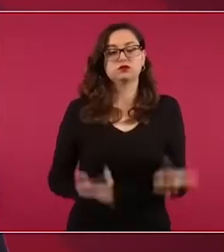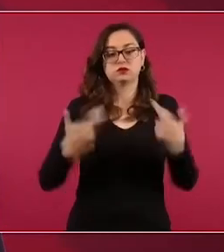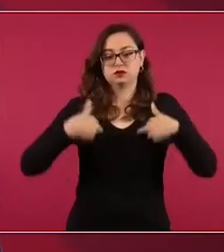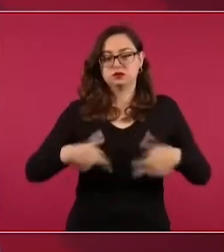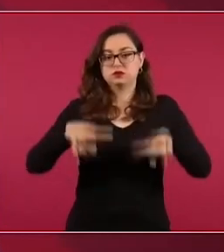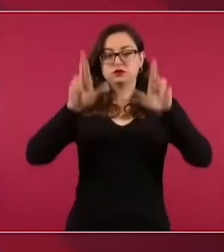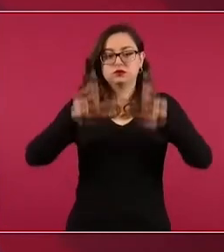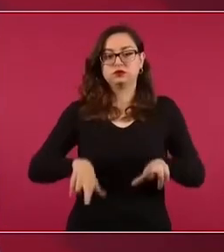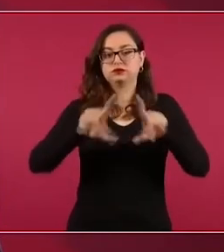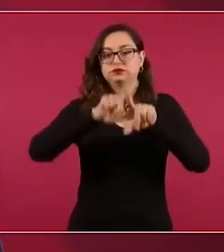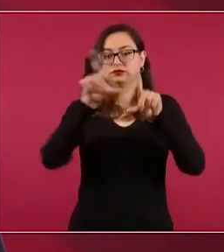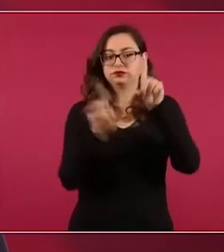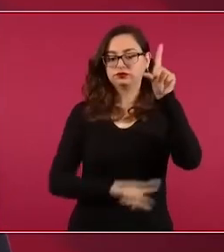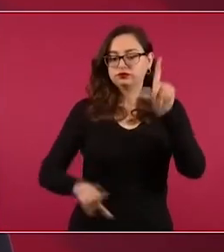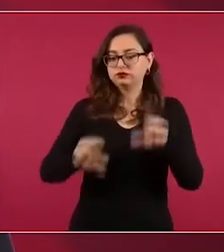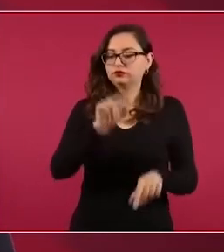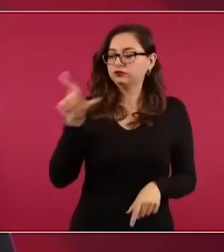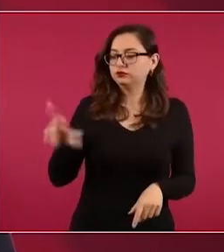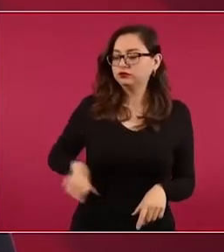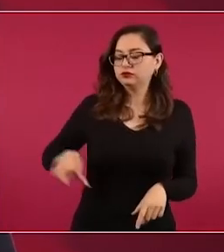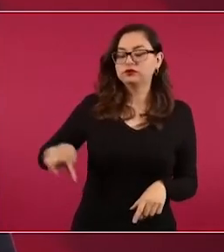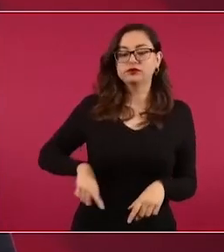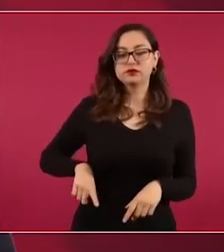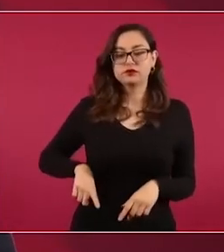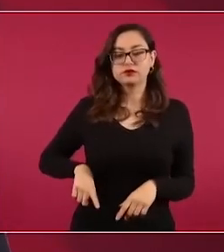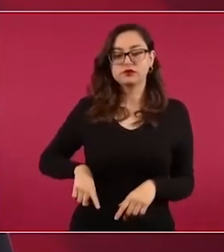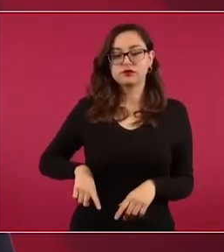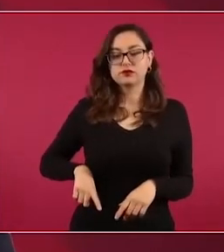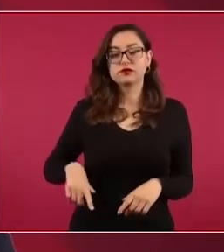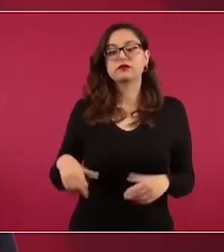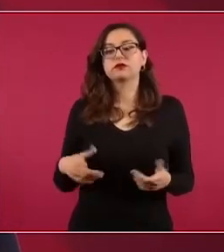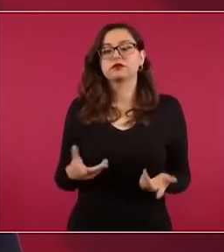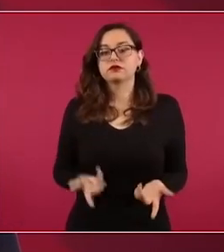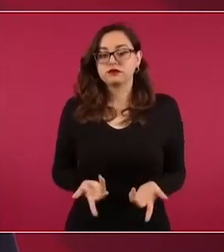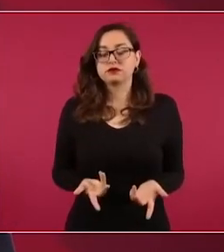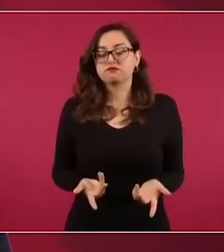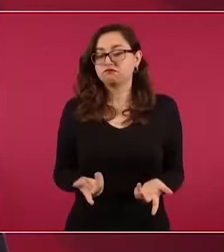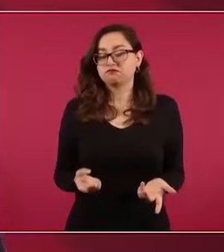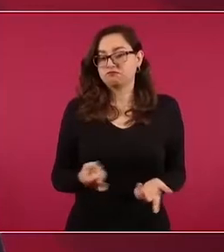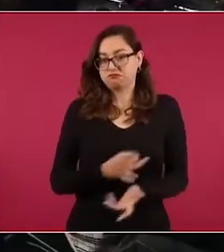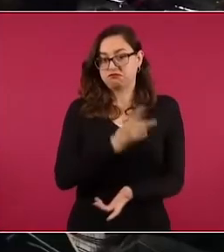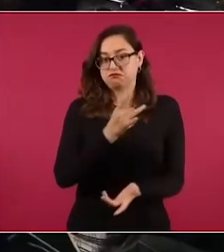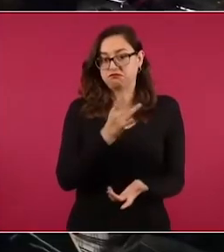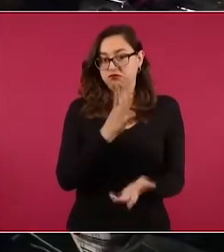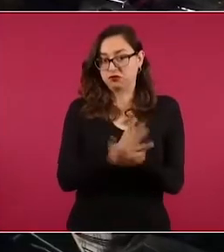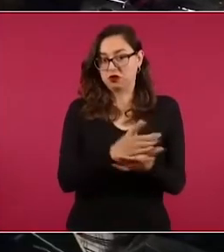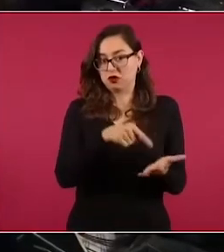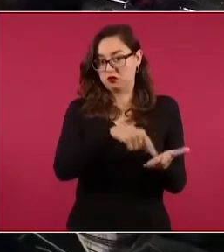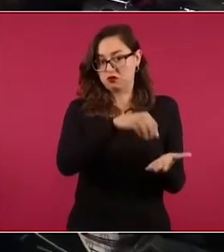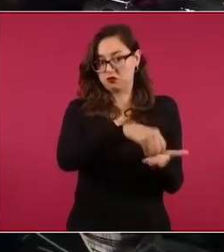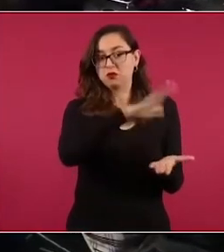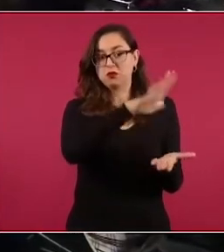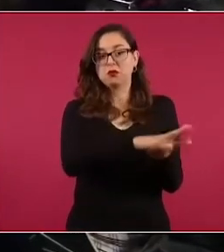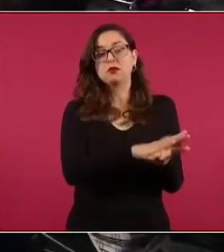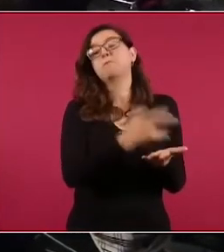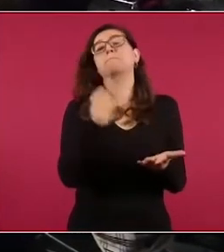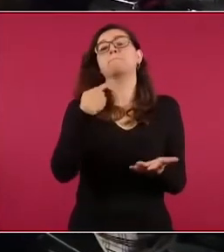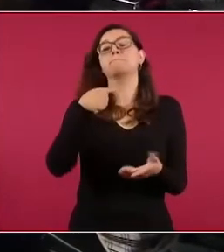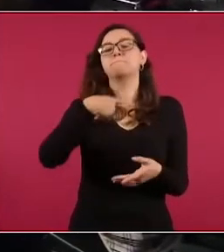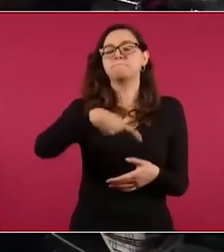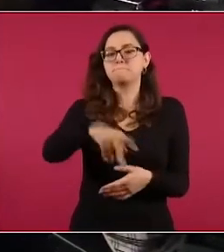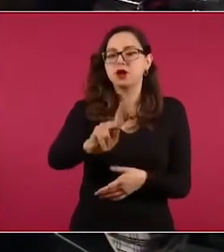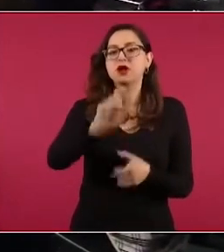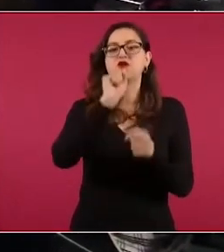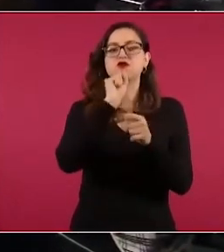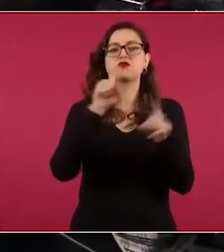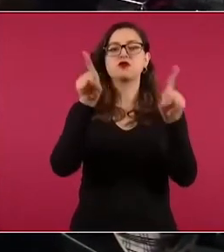mexicano. Pero también en la Constitución está